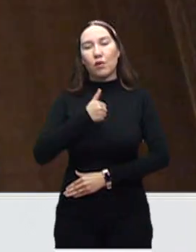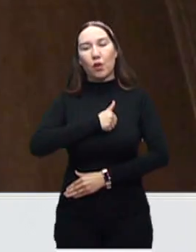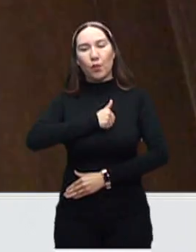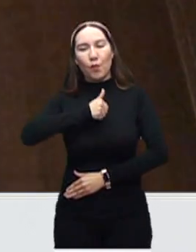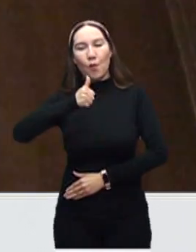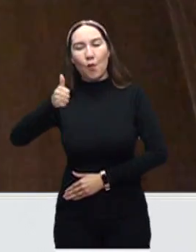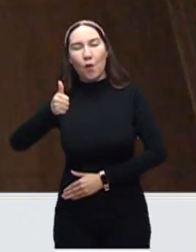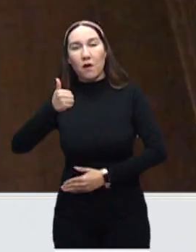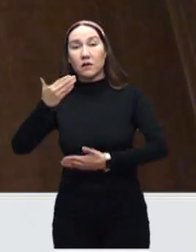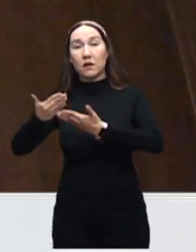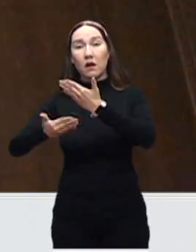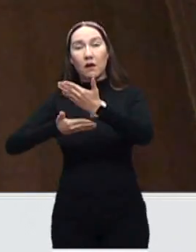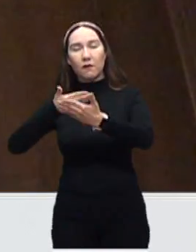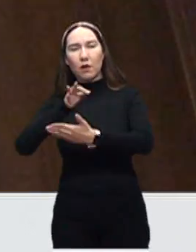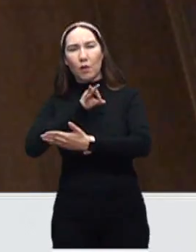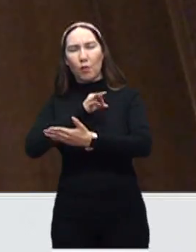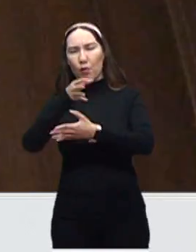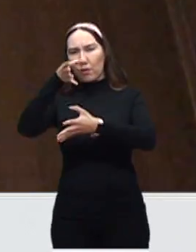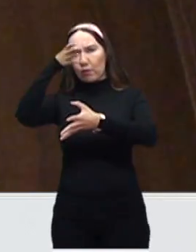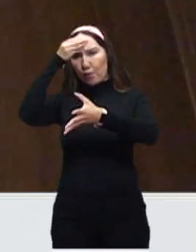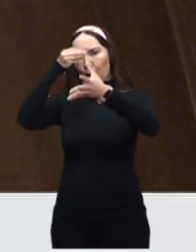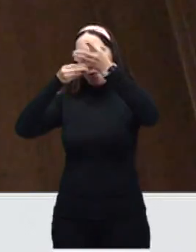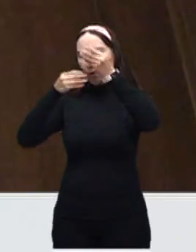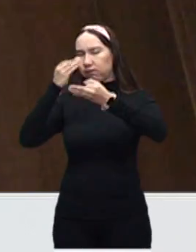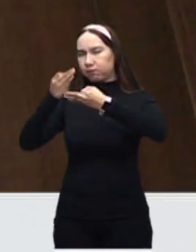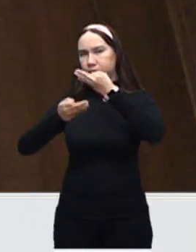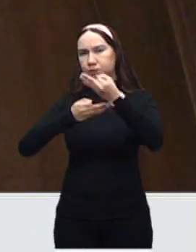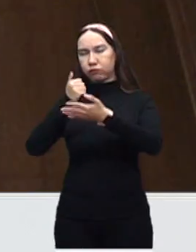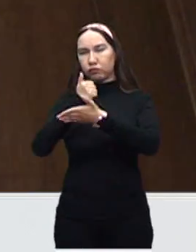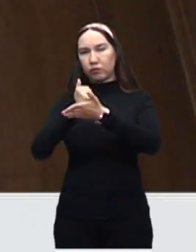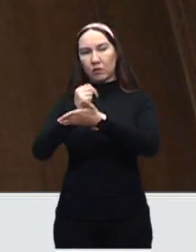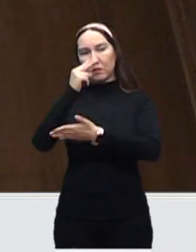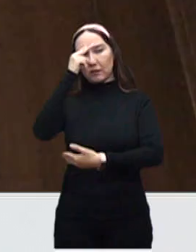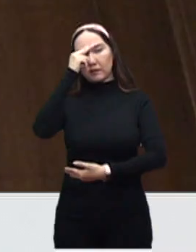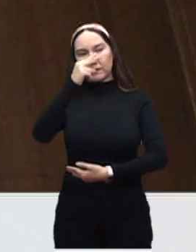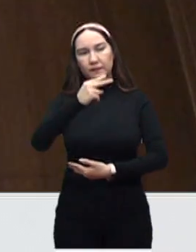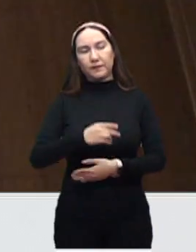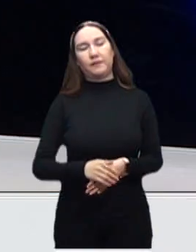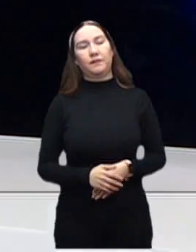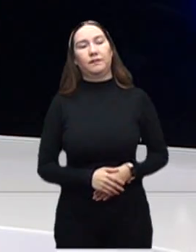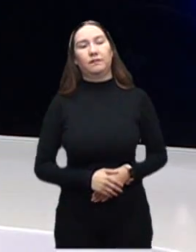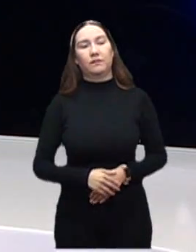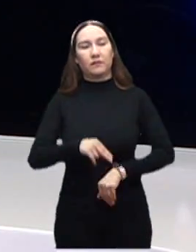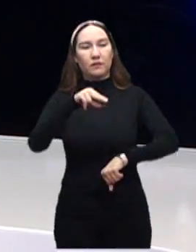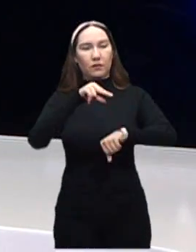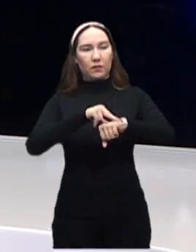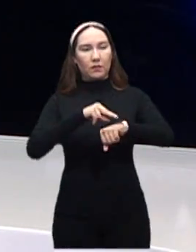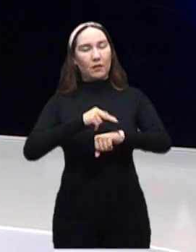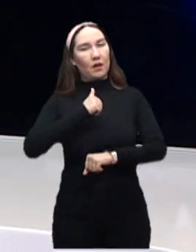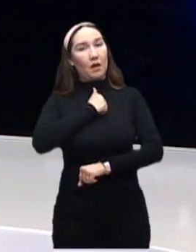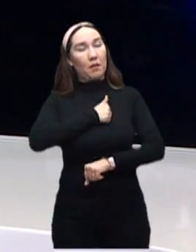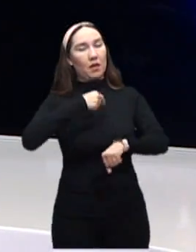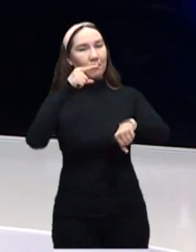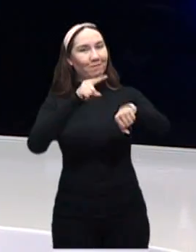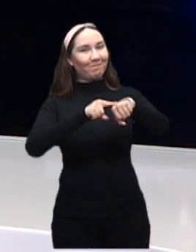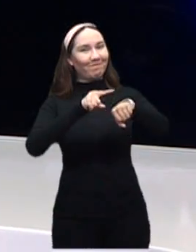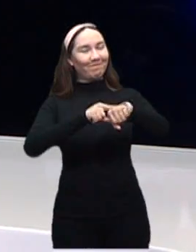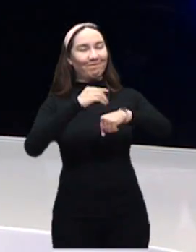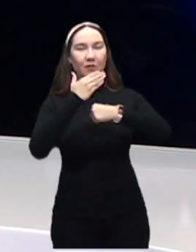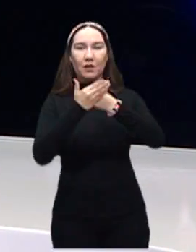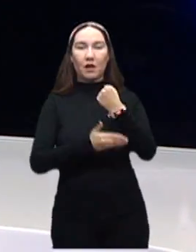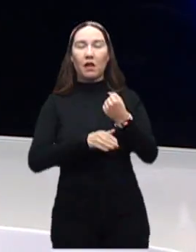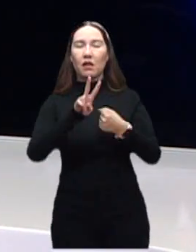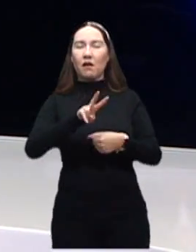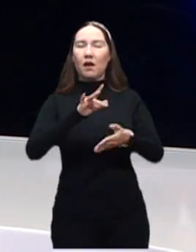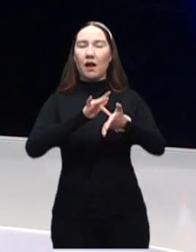para aprender y conocer lo que están viviendo allá en la Ciudad de México. Doctor, lamentablemente se nos ha acabado el tiempo. Te agradezco